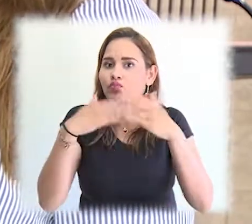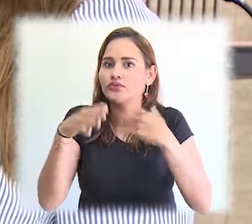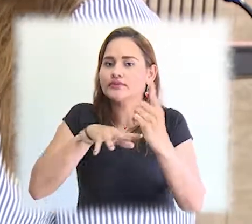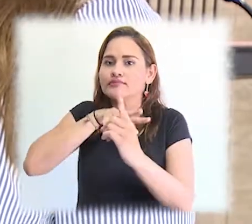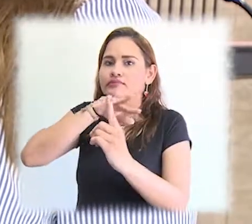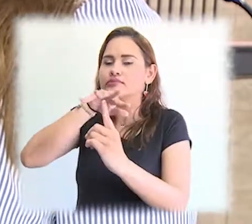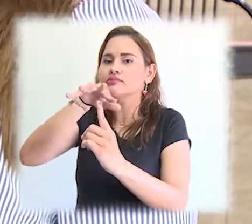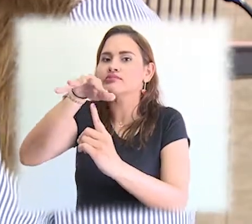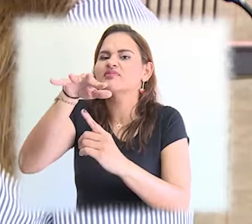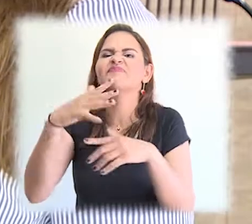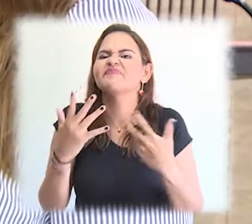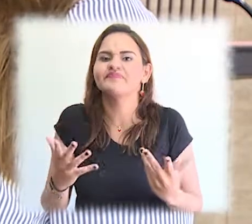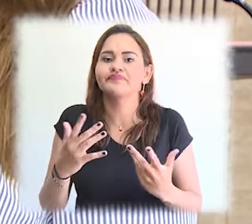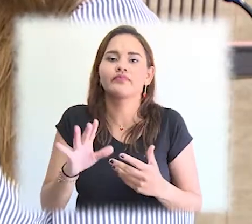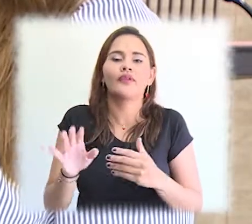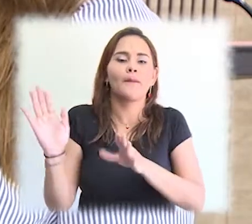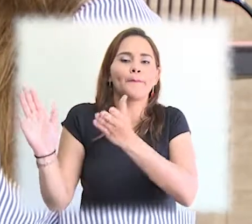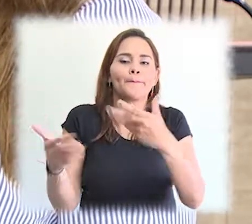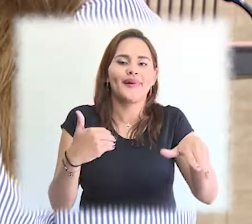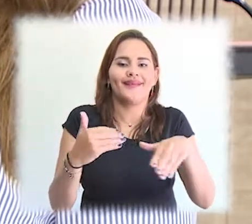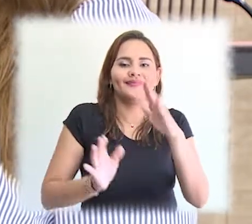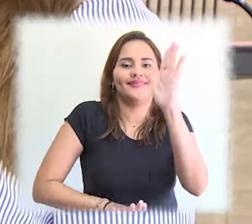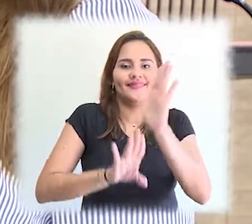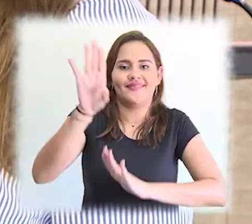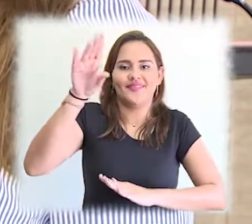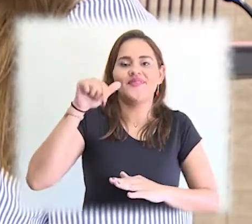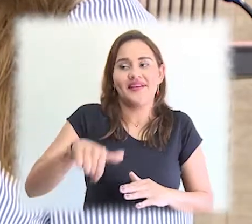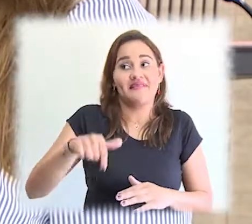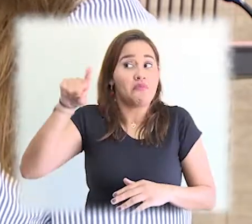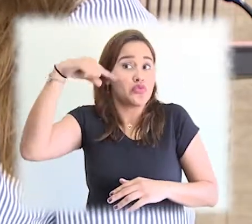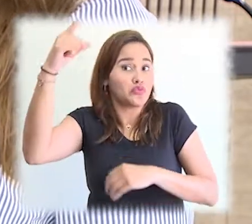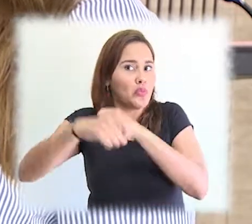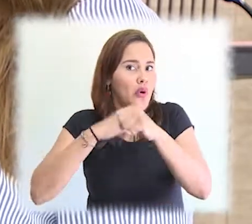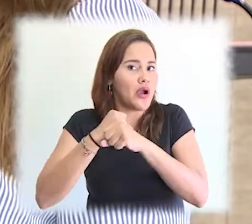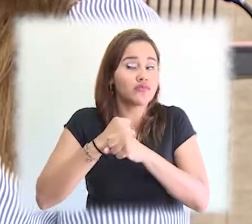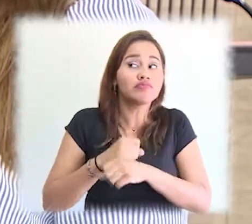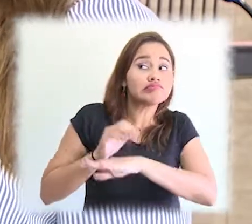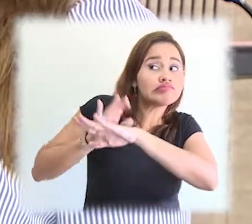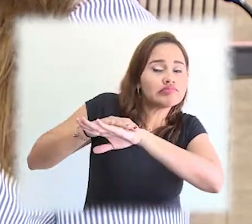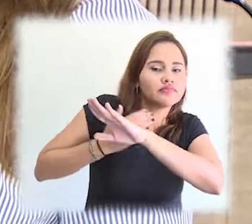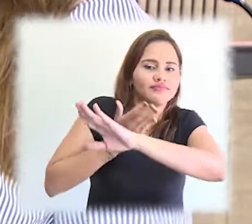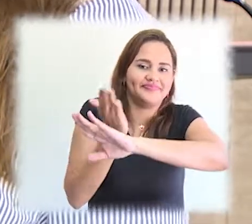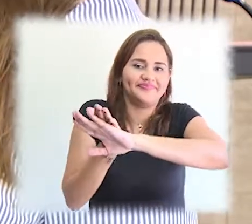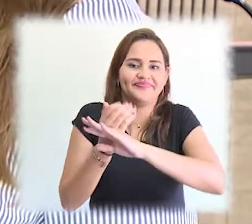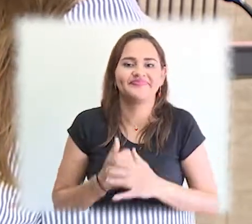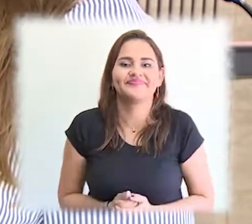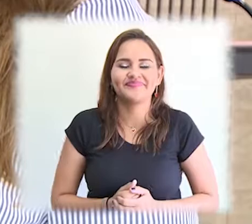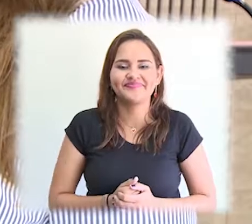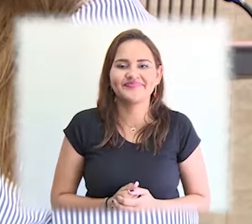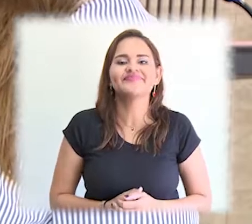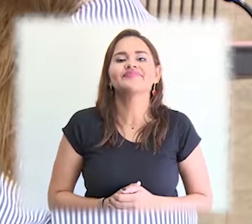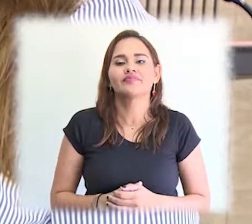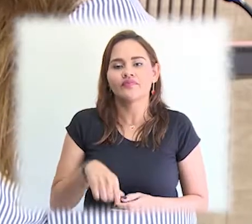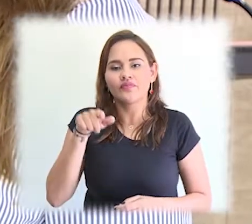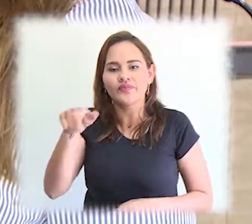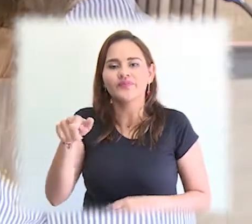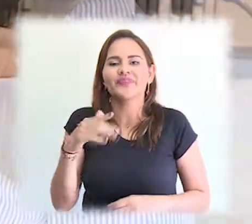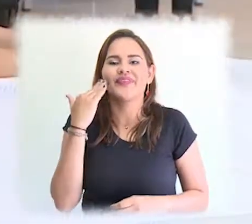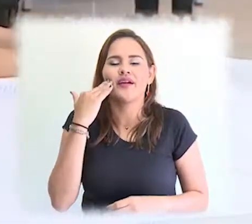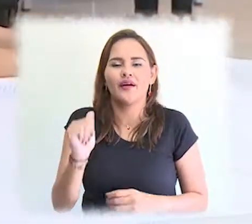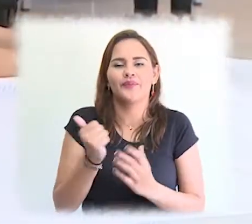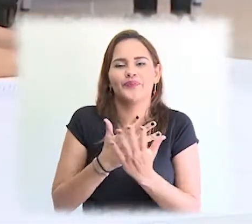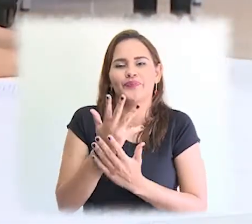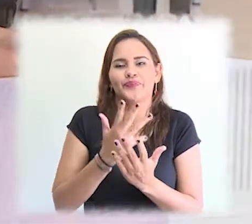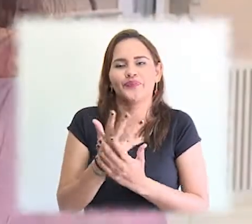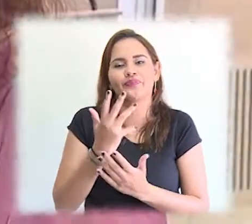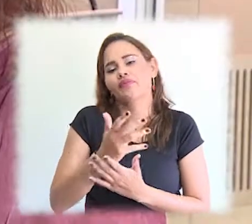departamento y así poder buscar tener incidencia en los planes de desarrollo que se van a empezar a implementar a partir del otro año.